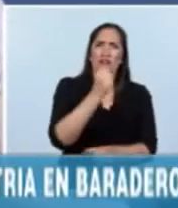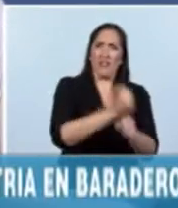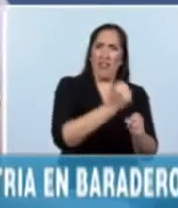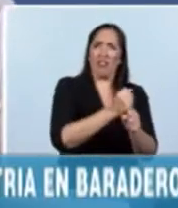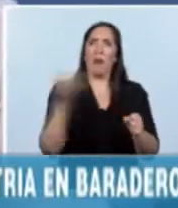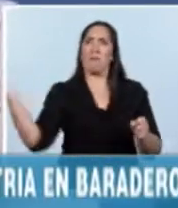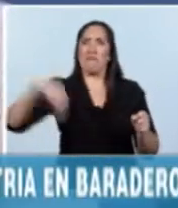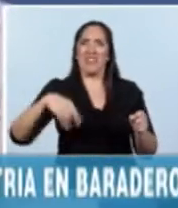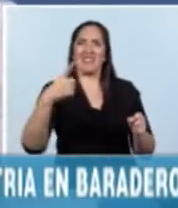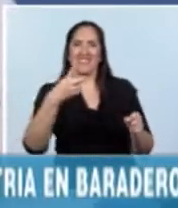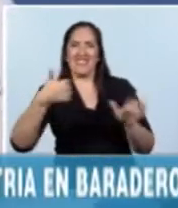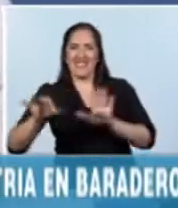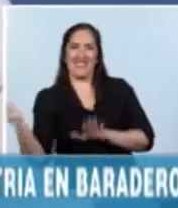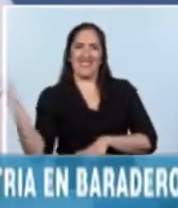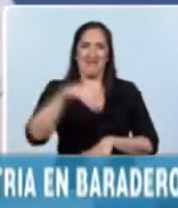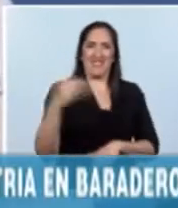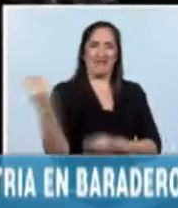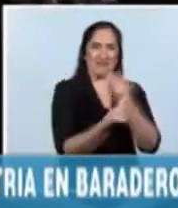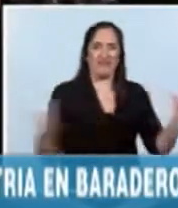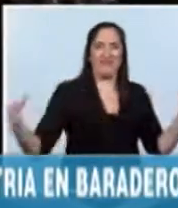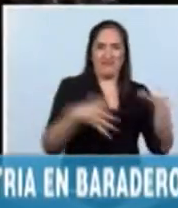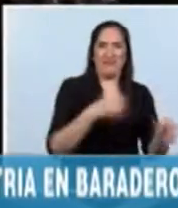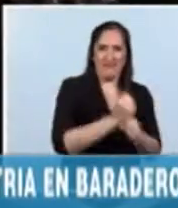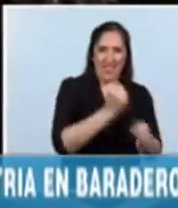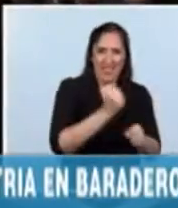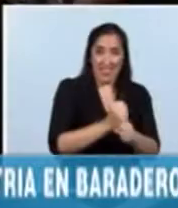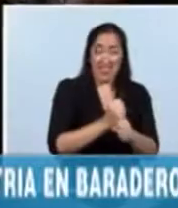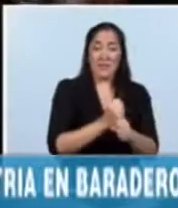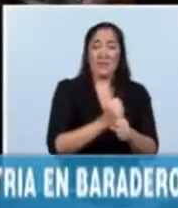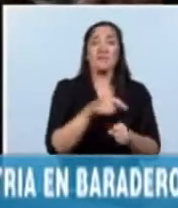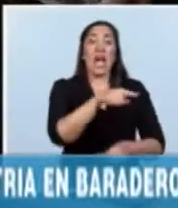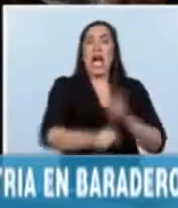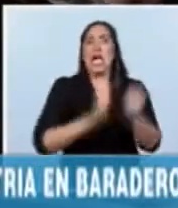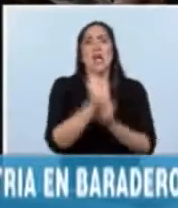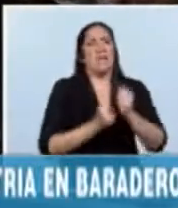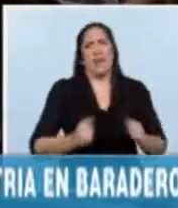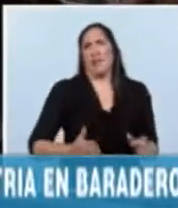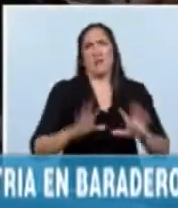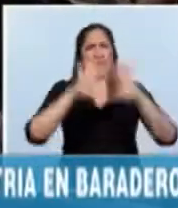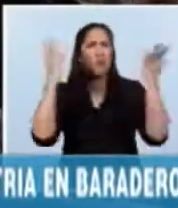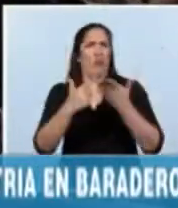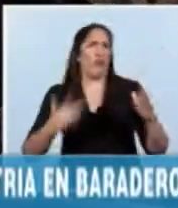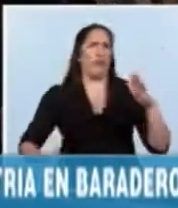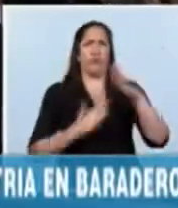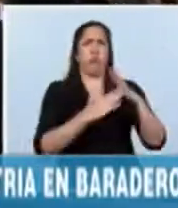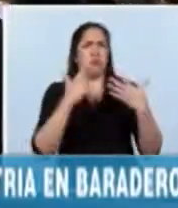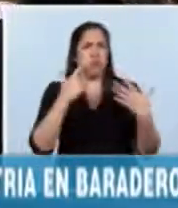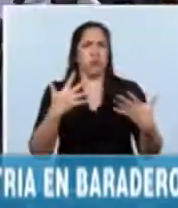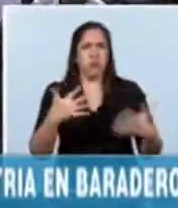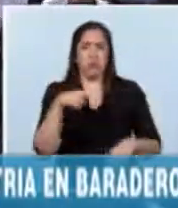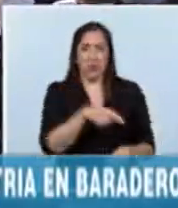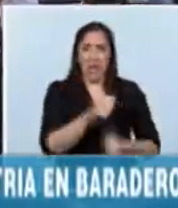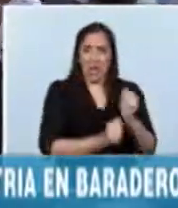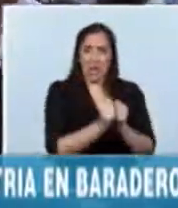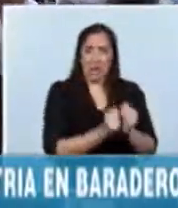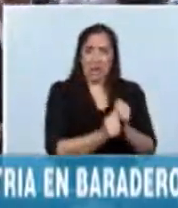que tiene esta empresa líder a nivel mundial y que ustedes